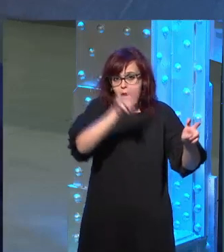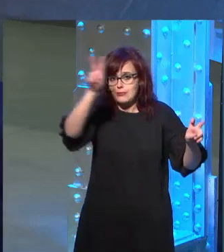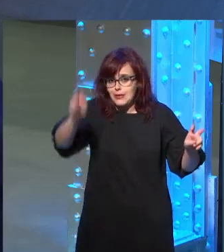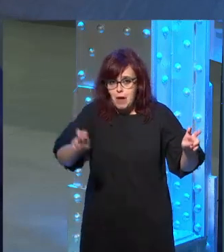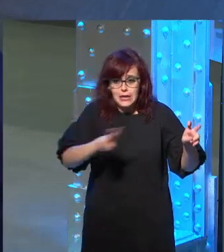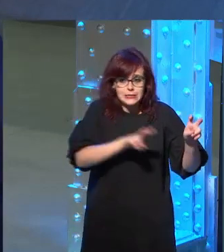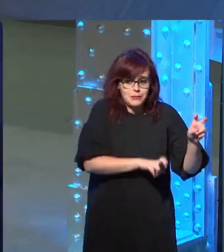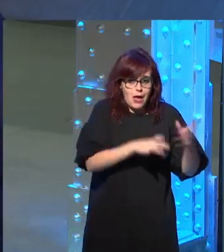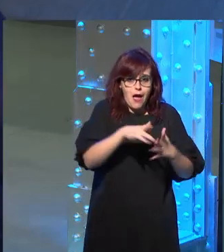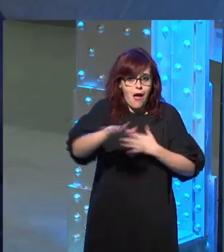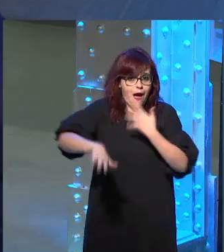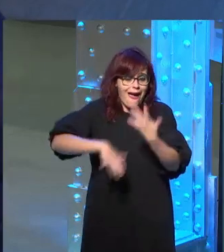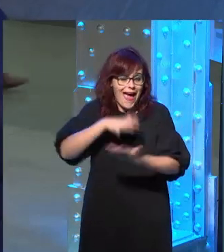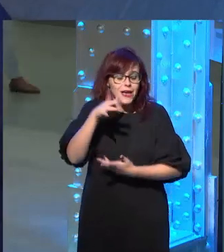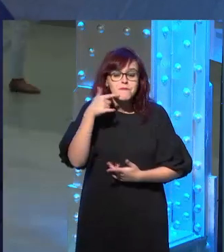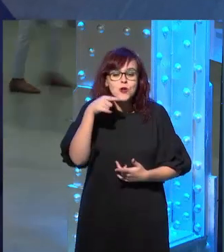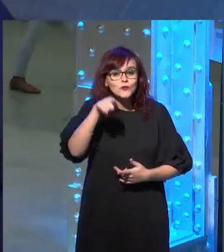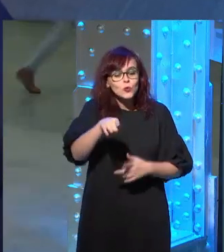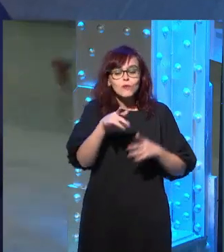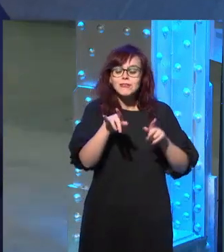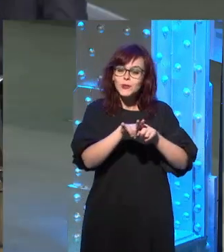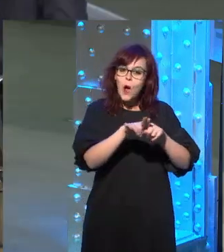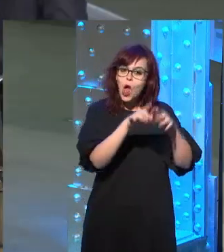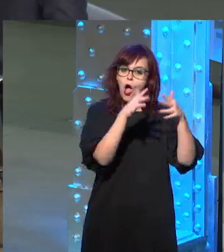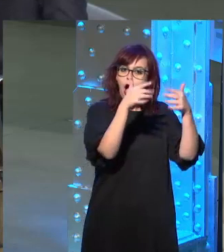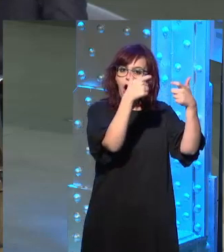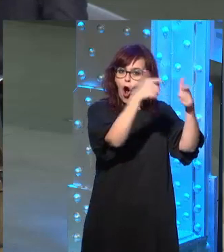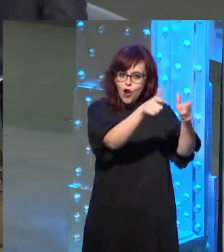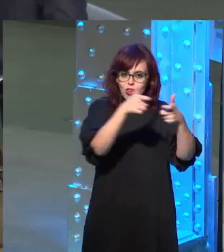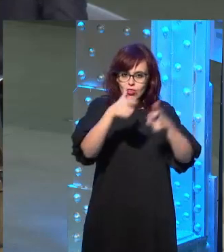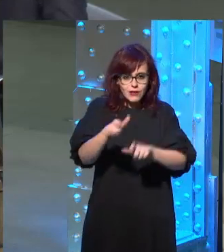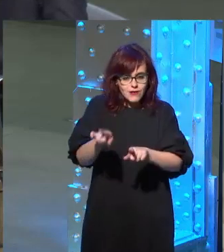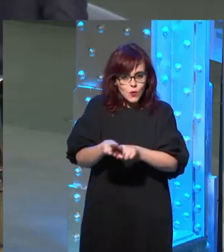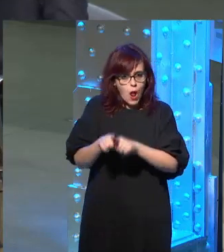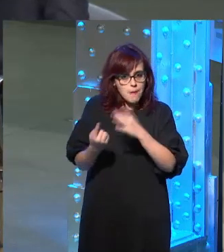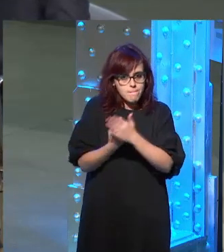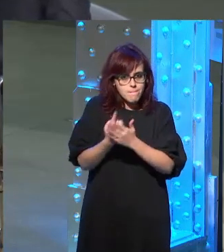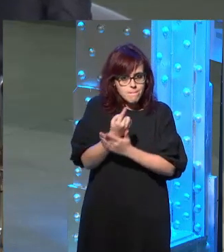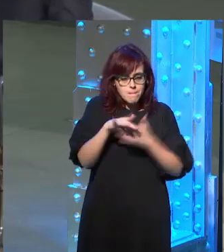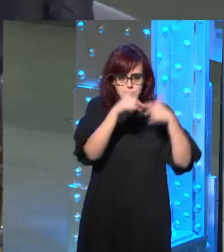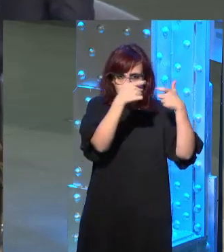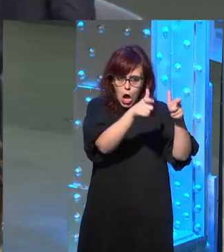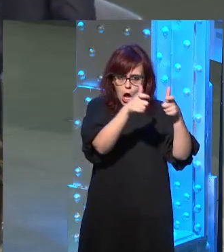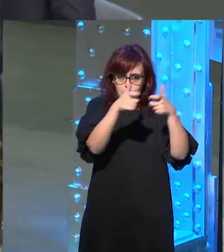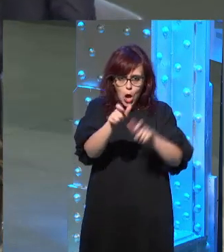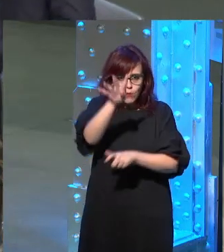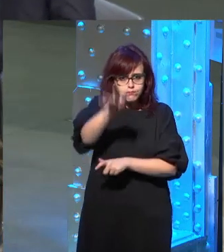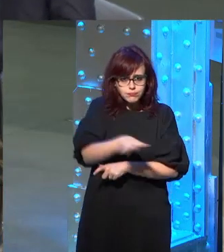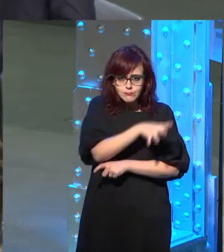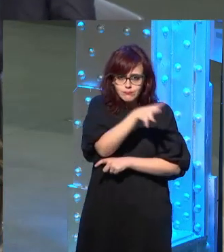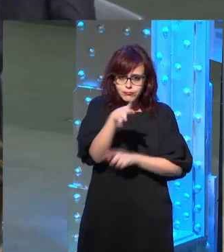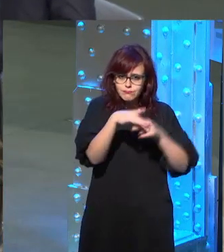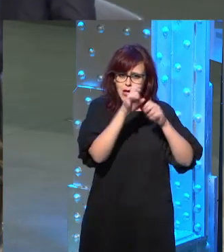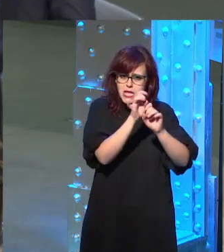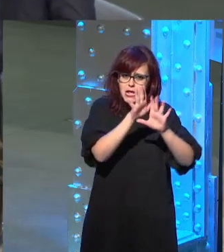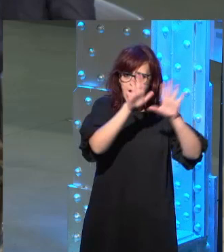muy dispares y tú le has dado un orden casi cartesiano un orden de una gran coherencia en